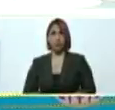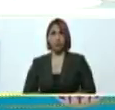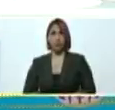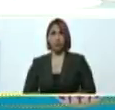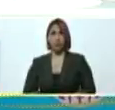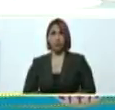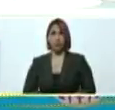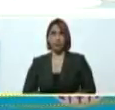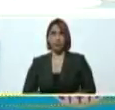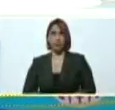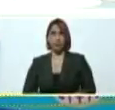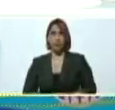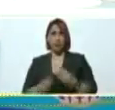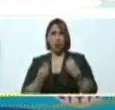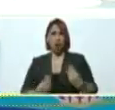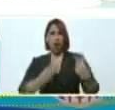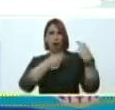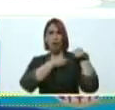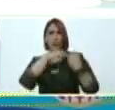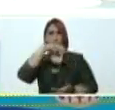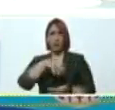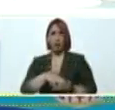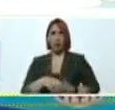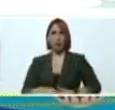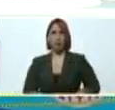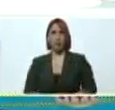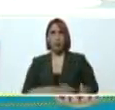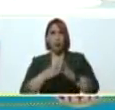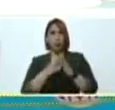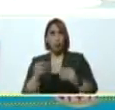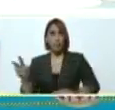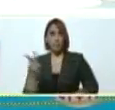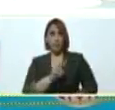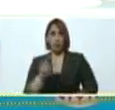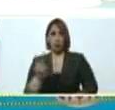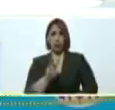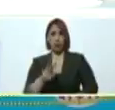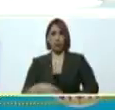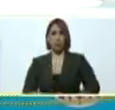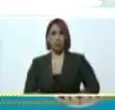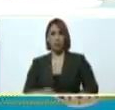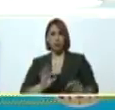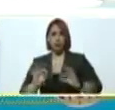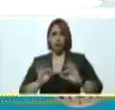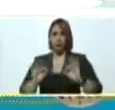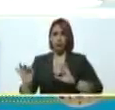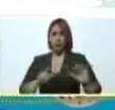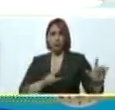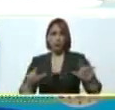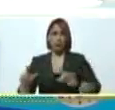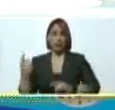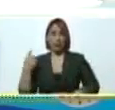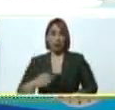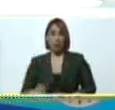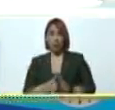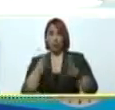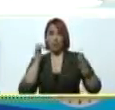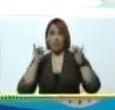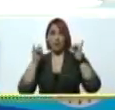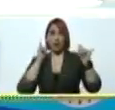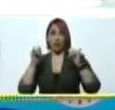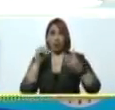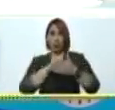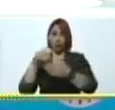como jefe de estado para que todos los venezolanos y venezolanas nos preparemos y tengamos una gran fiesta